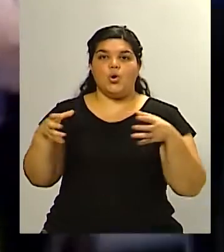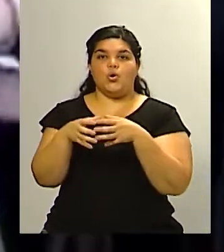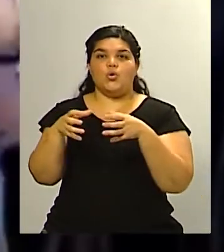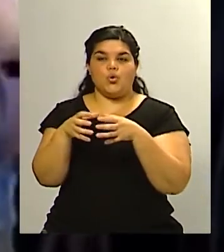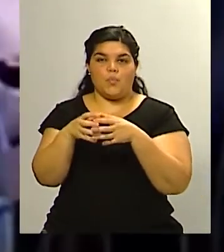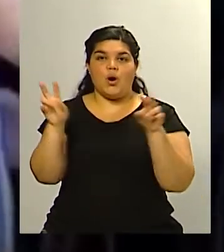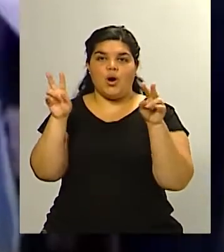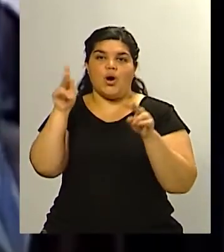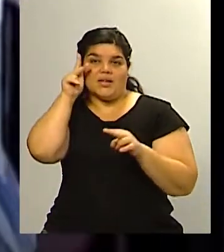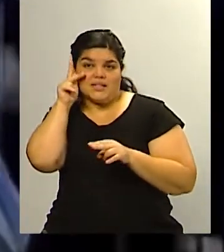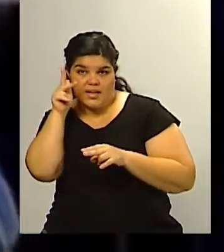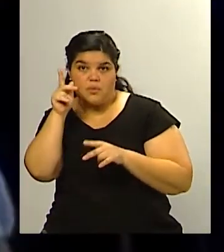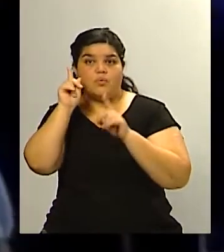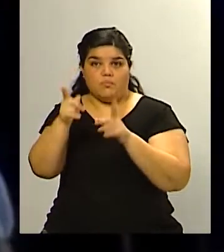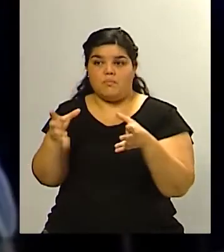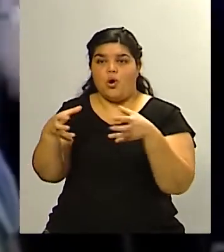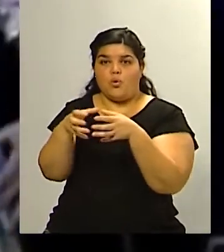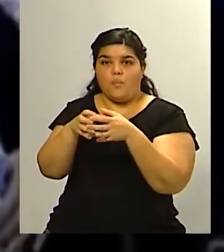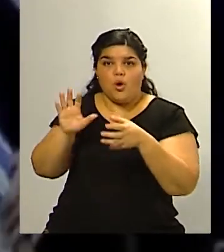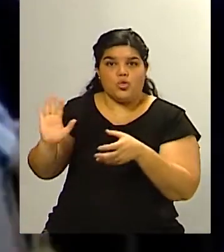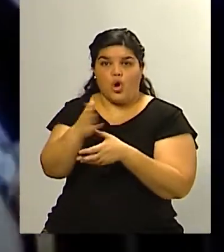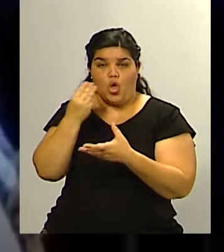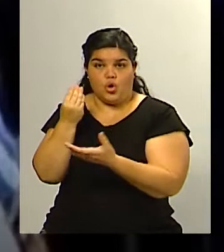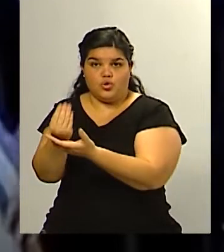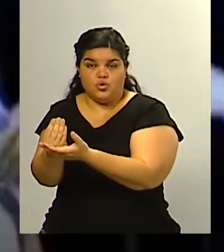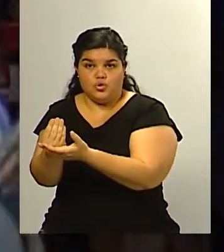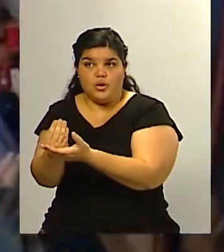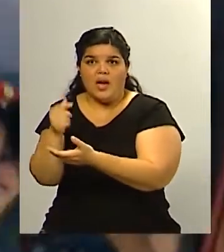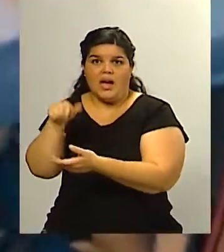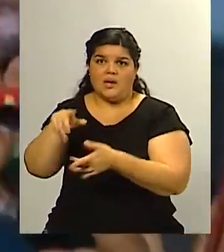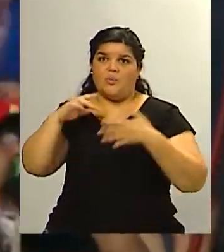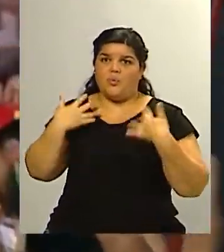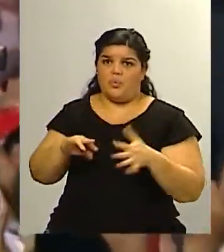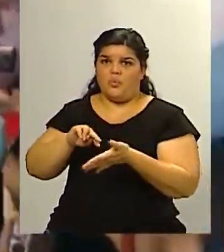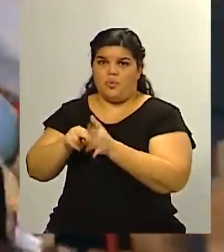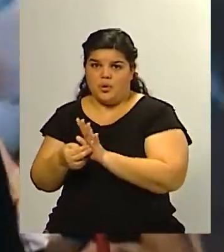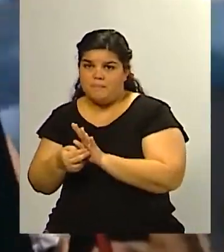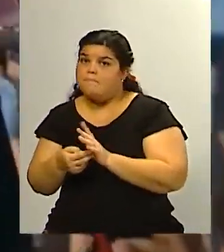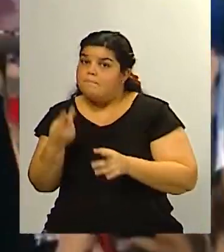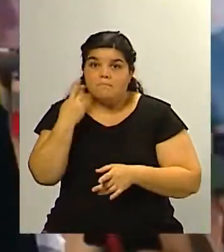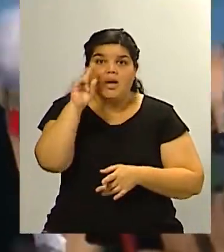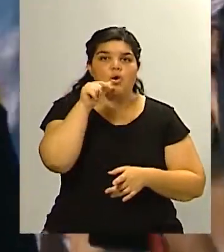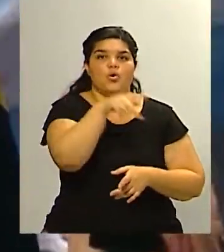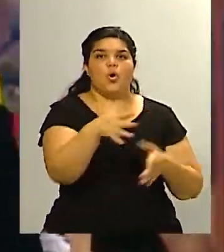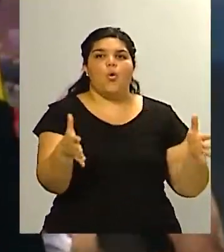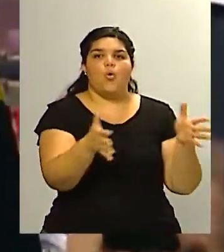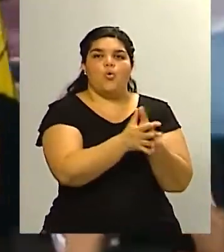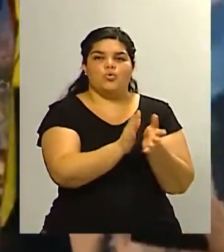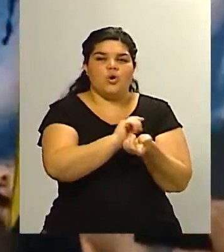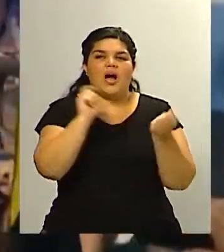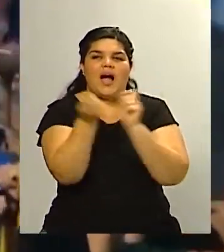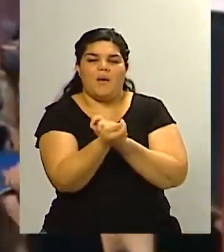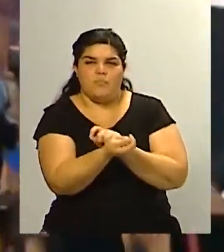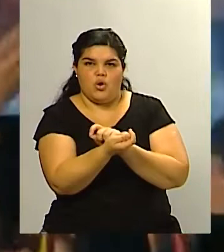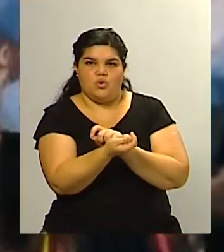pero más problema es para Juntos por el Cambio porque quizás la única cosa que los une a Juntos por el